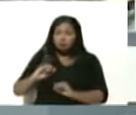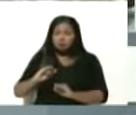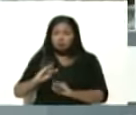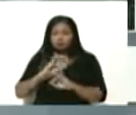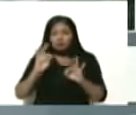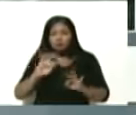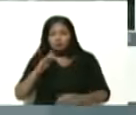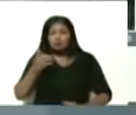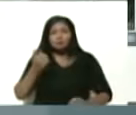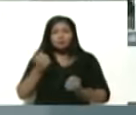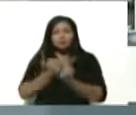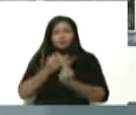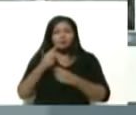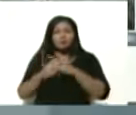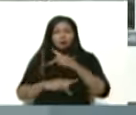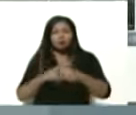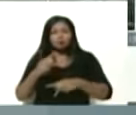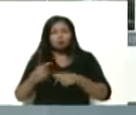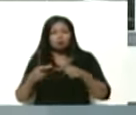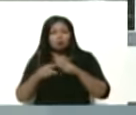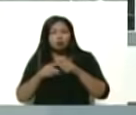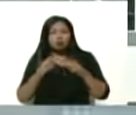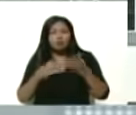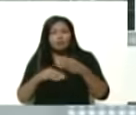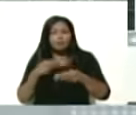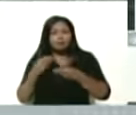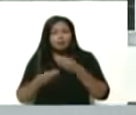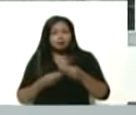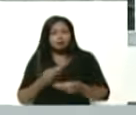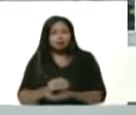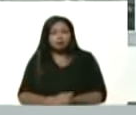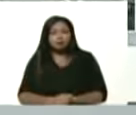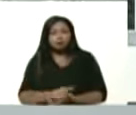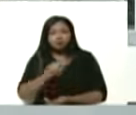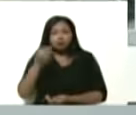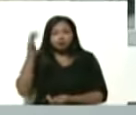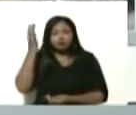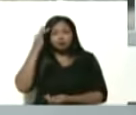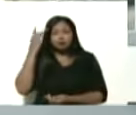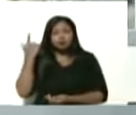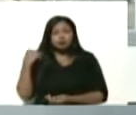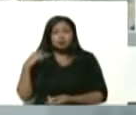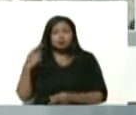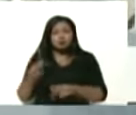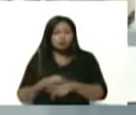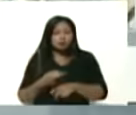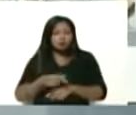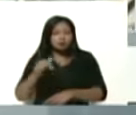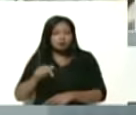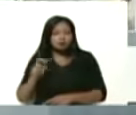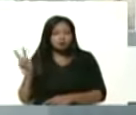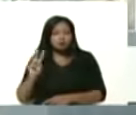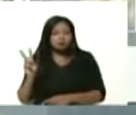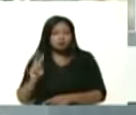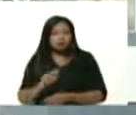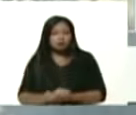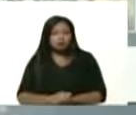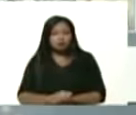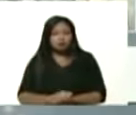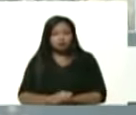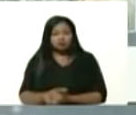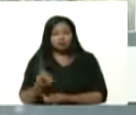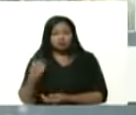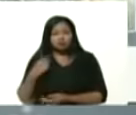crecimiento de la producción lo vamos a hacer ustedes saben que tienen gobierno en Venezuela tienen un gobierno que